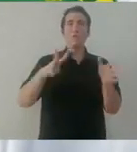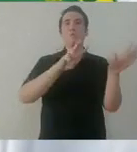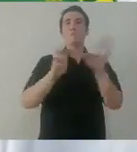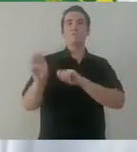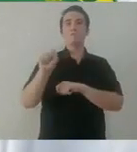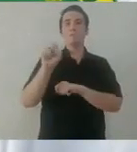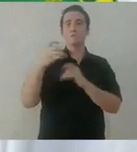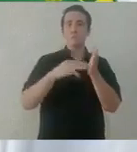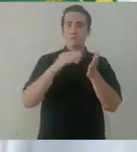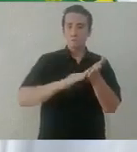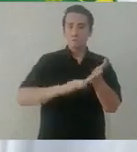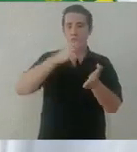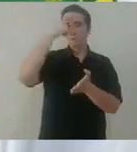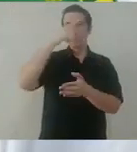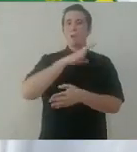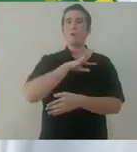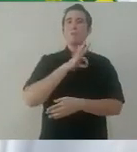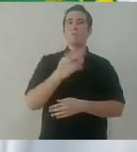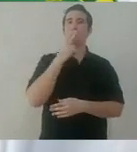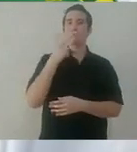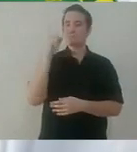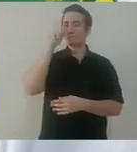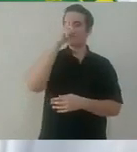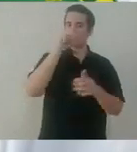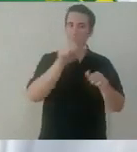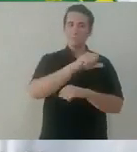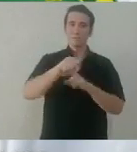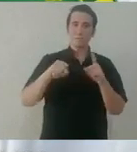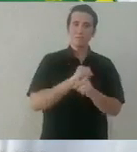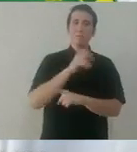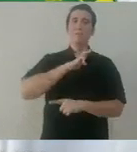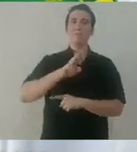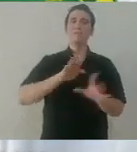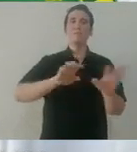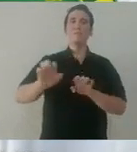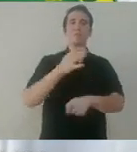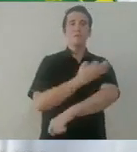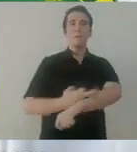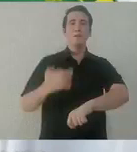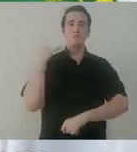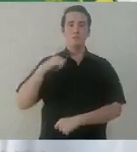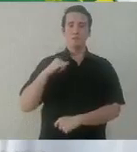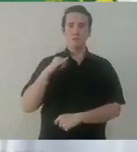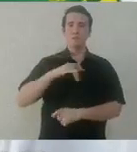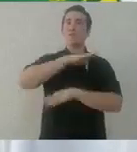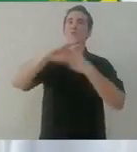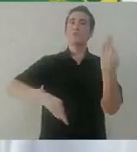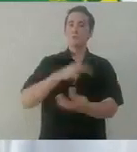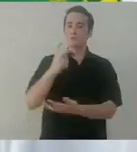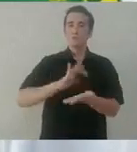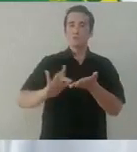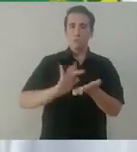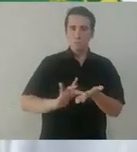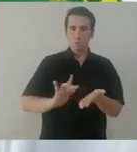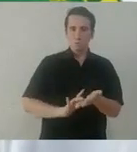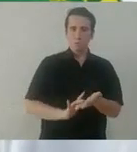460 millones de pesos para poder sobrellevar esta difícil etapa y conservar los empleos de las familias yucatecas. Todos estos